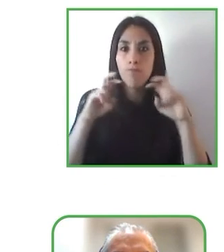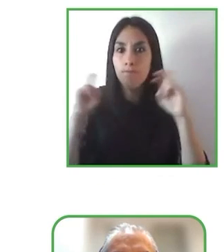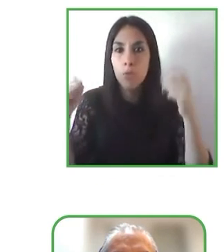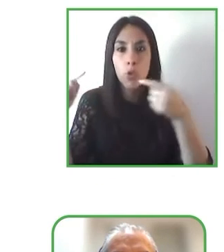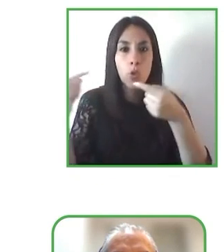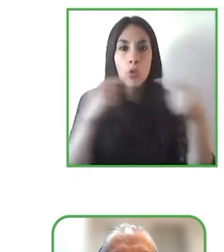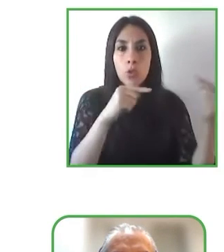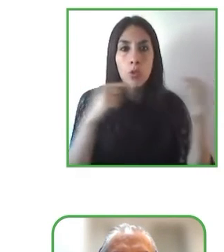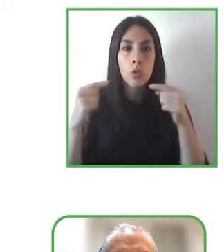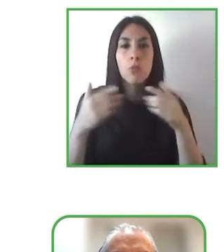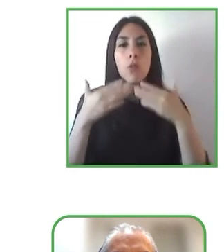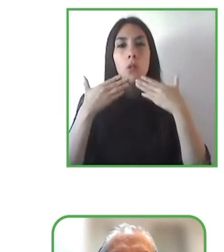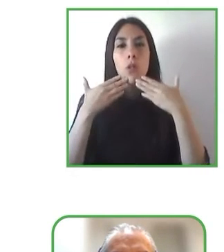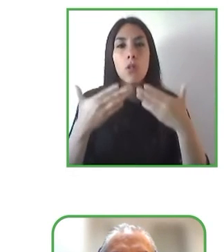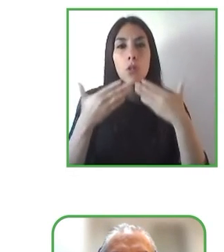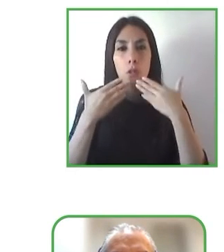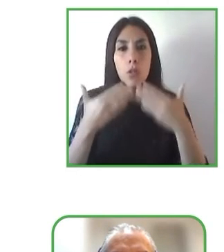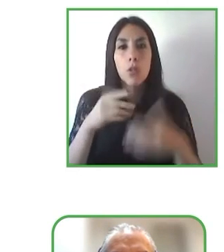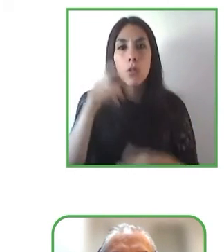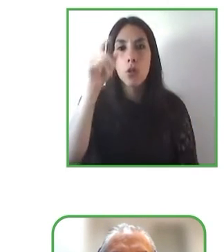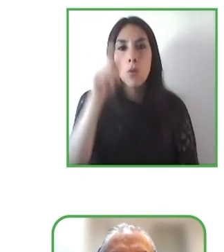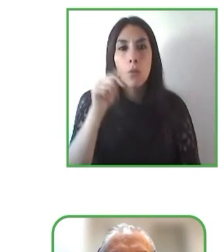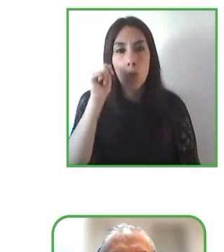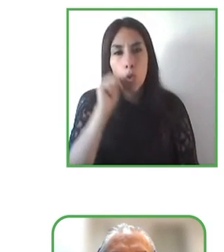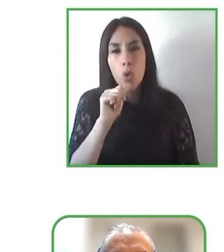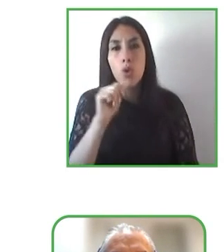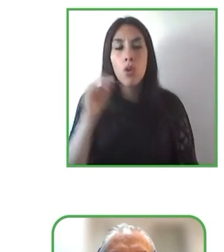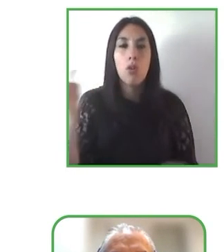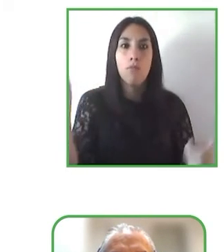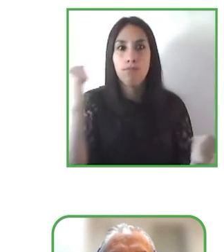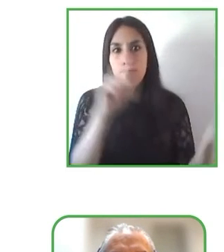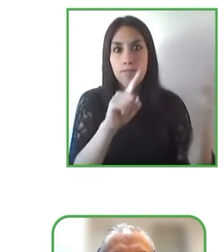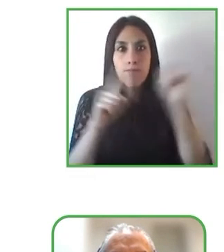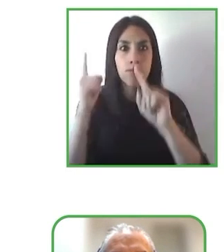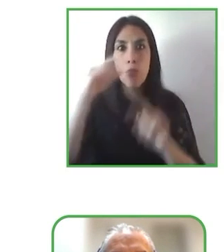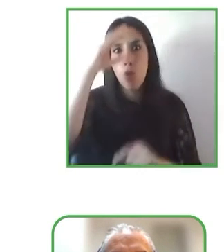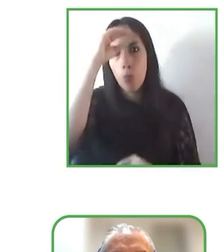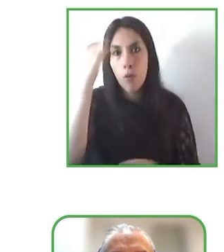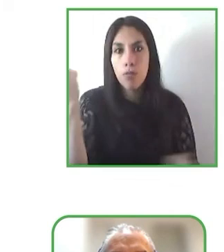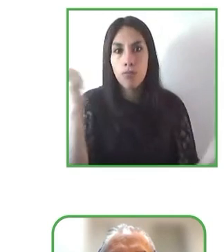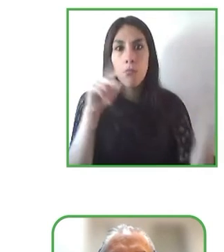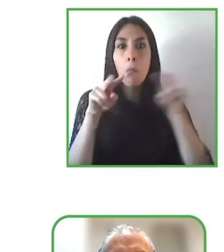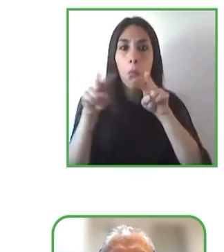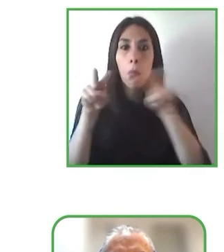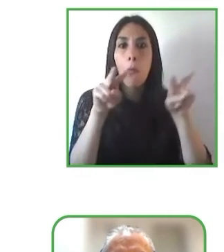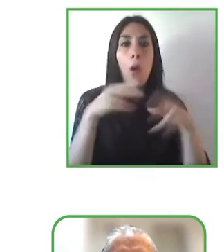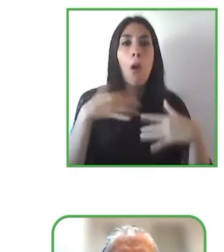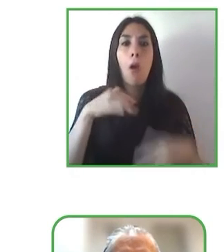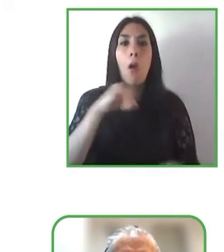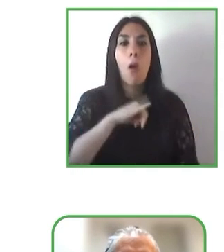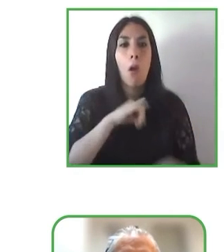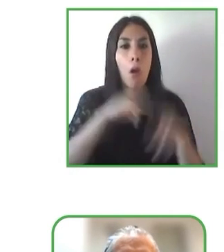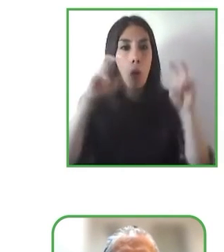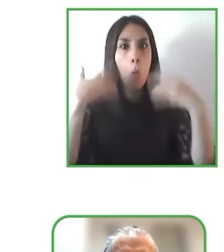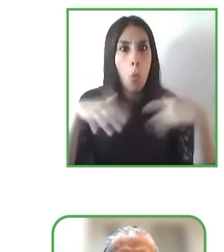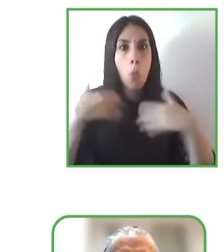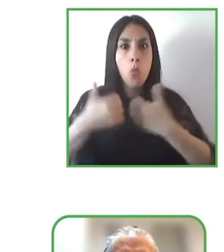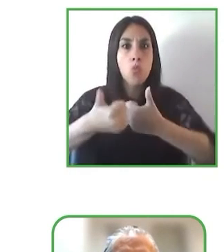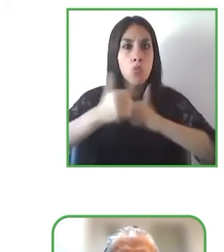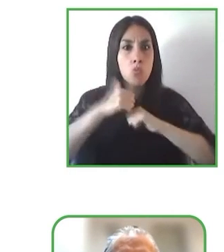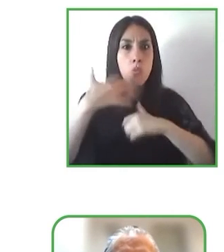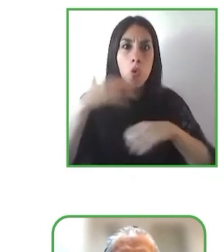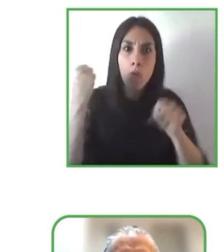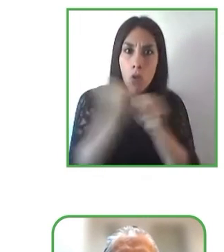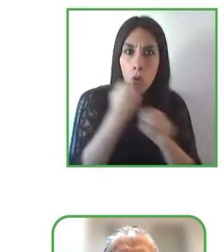seguido y bueno ahora nos queda el desafío de seguir trabajando articulando haciendo redes tenemos a Ciro